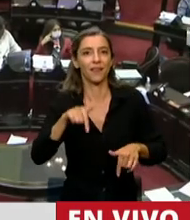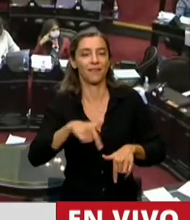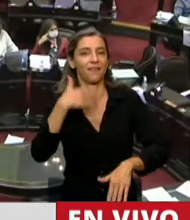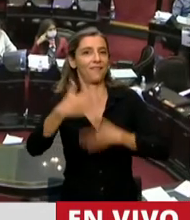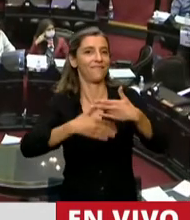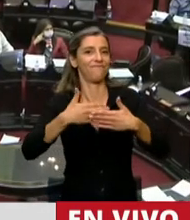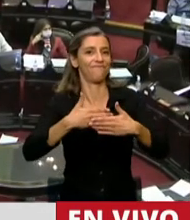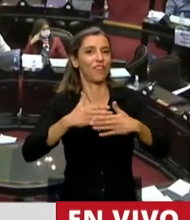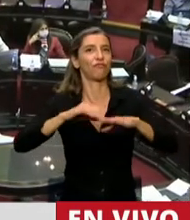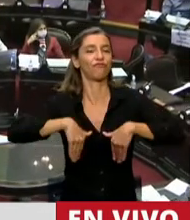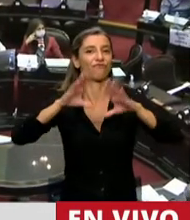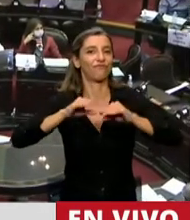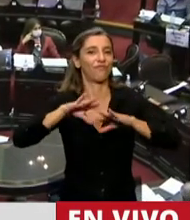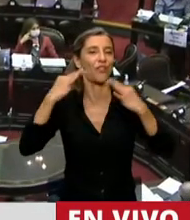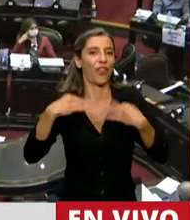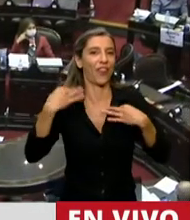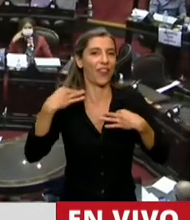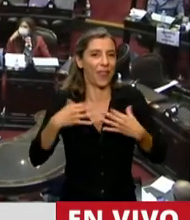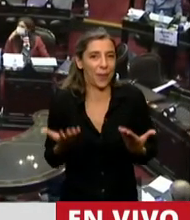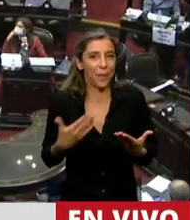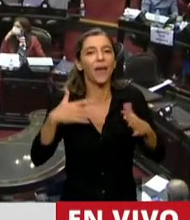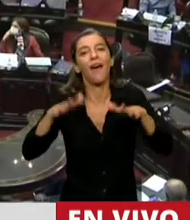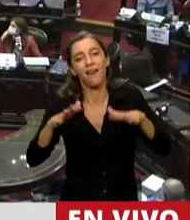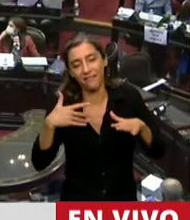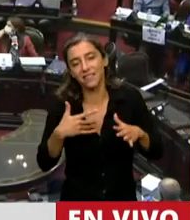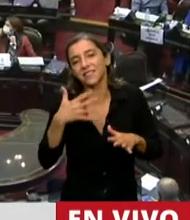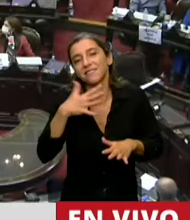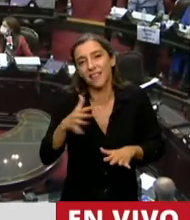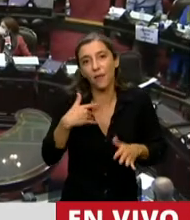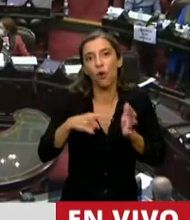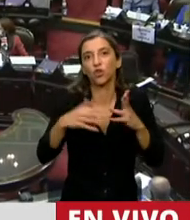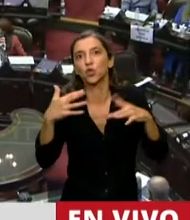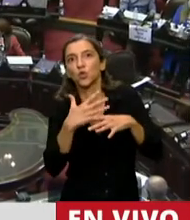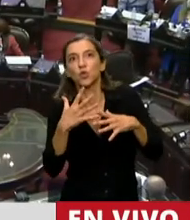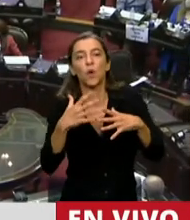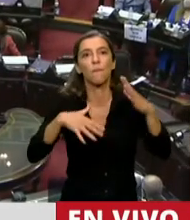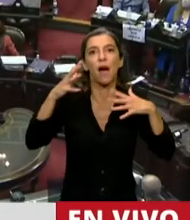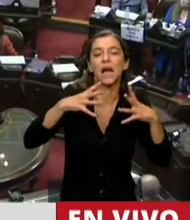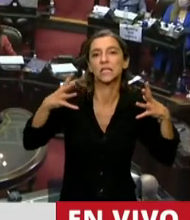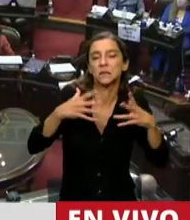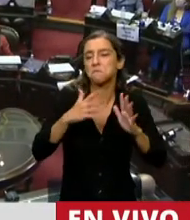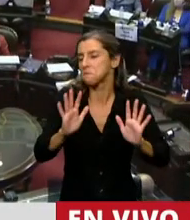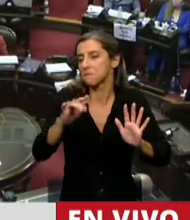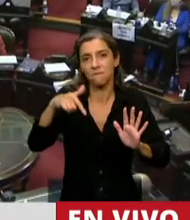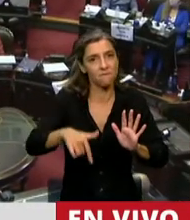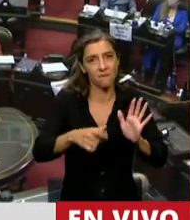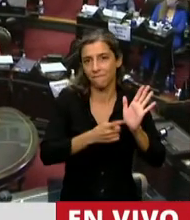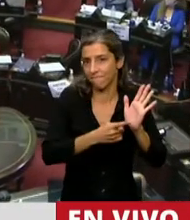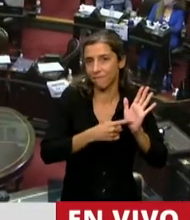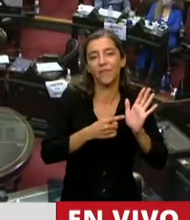a veces no se da por el grande peso de los grandes centros urbanos.